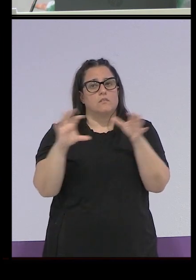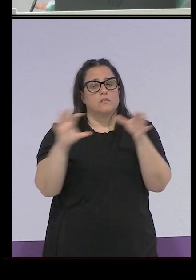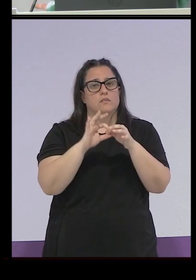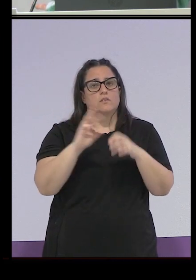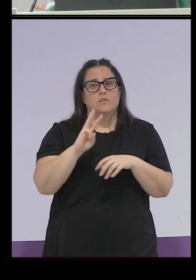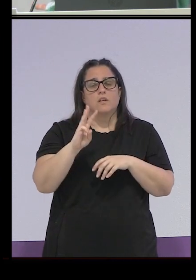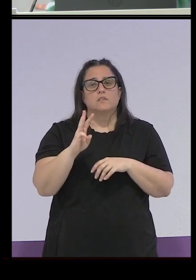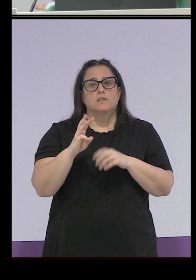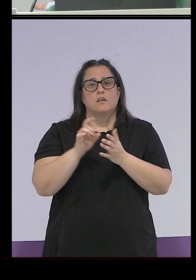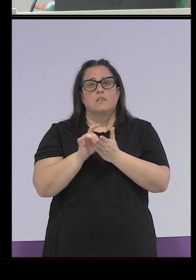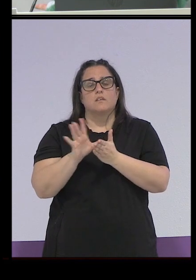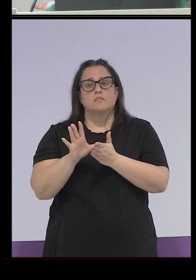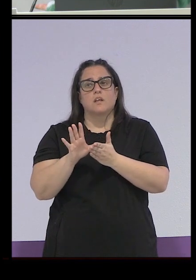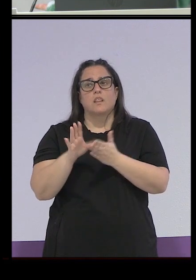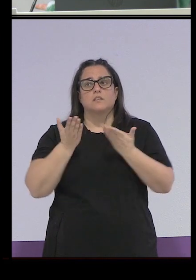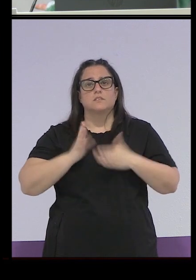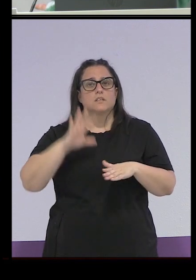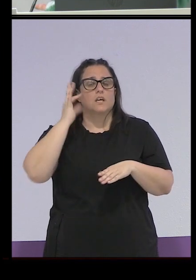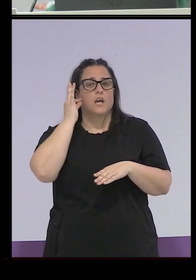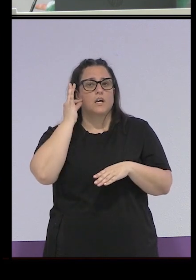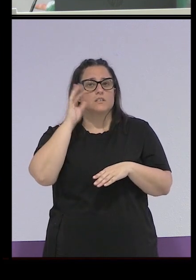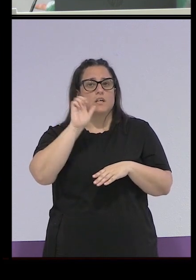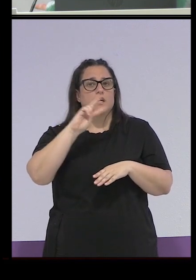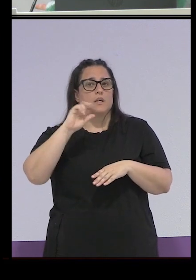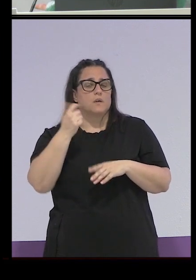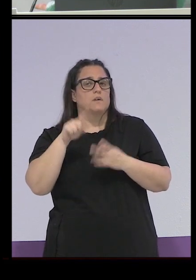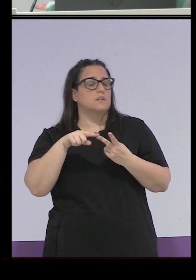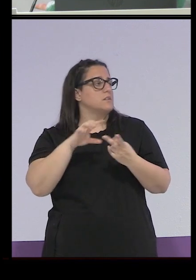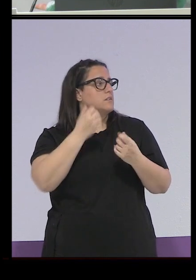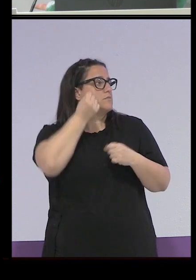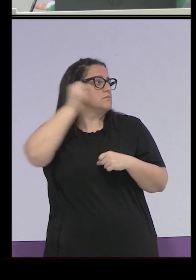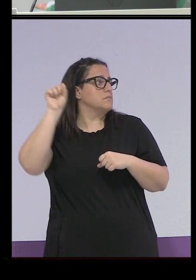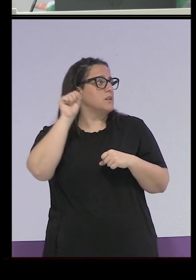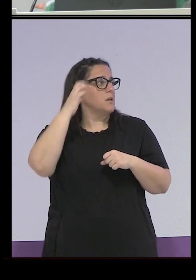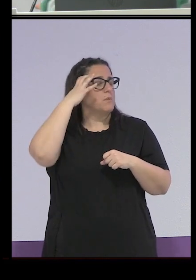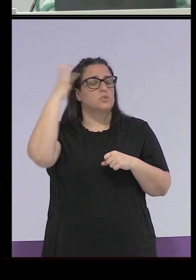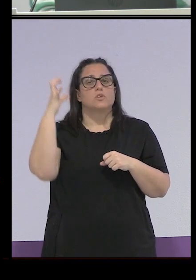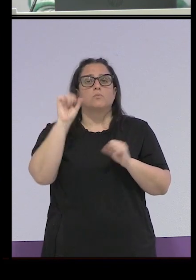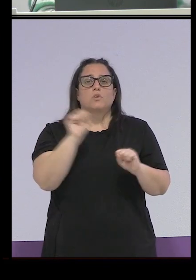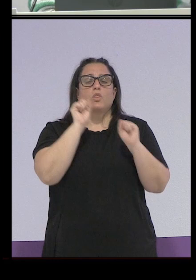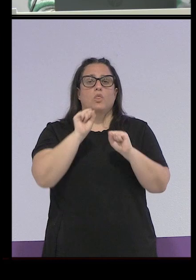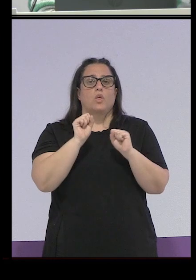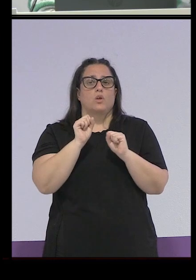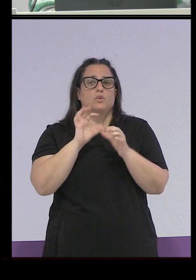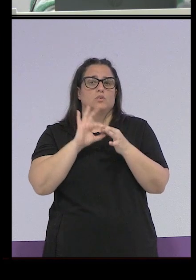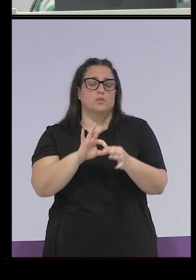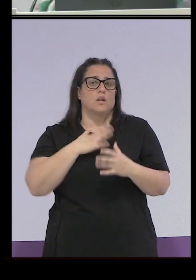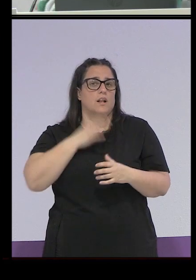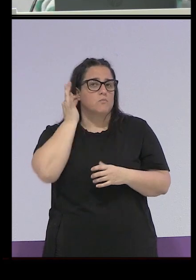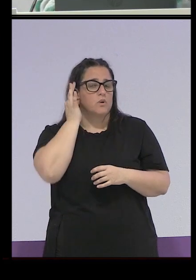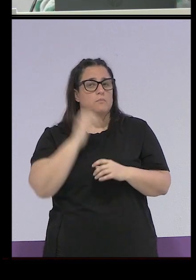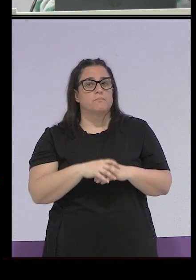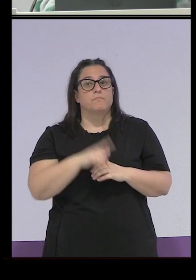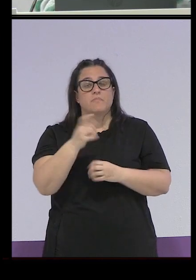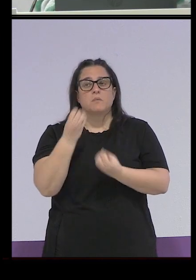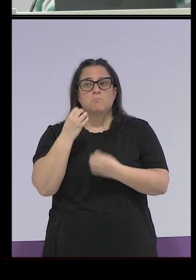hijas de Eva ruega por nosotras y las insurrectas del patronato de protección a la mujer, ¿no? Y bueno aquí es donde me contaban pues